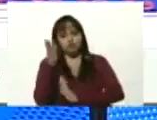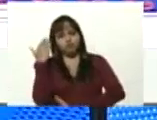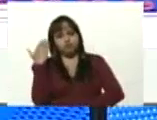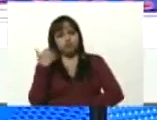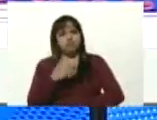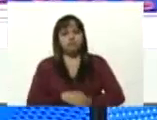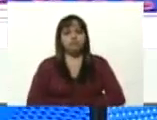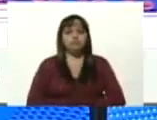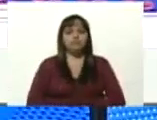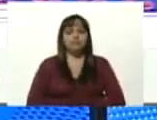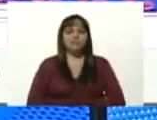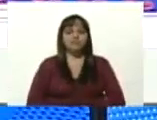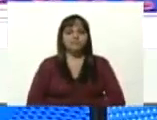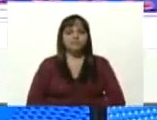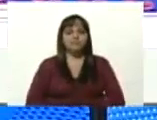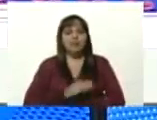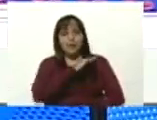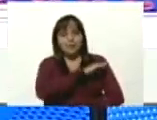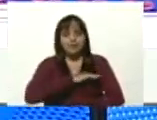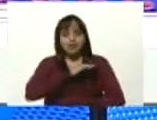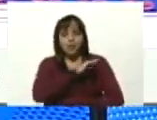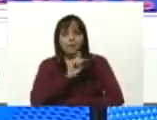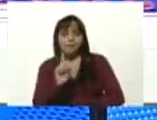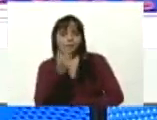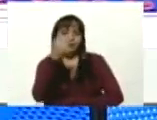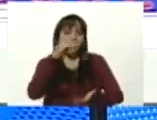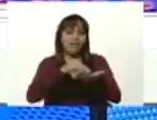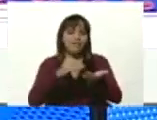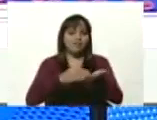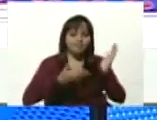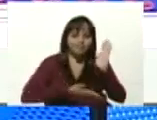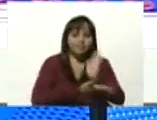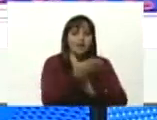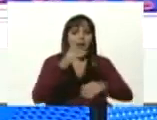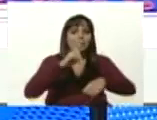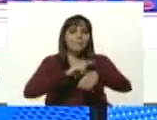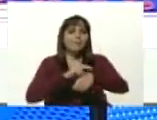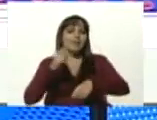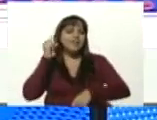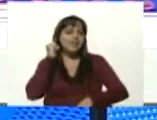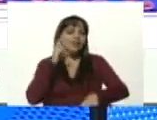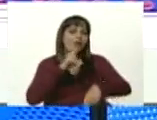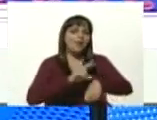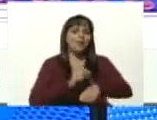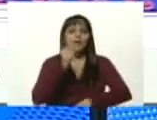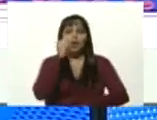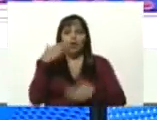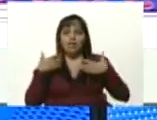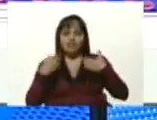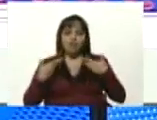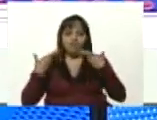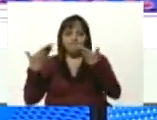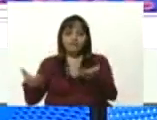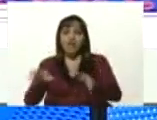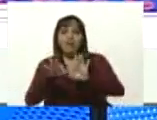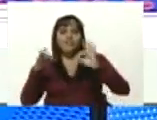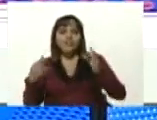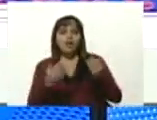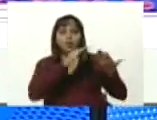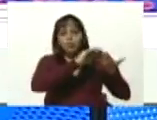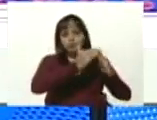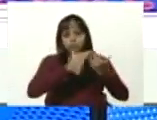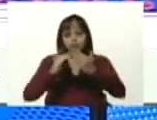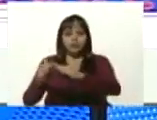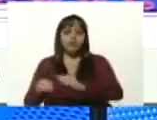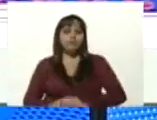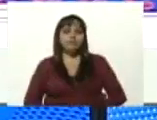La misión que llevó por primera vez los médicos y las médicas y la salud a la familia, a la comunidad. O